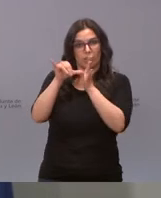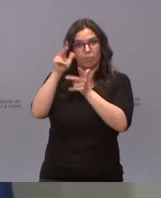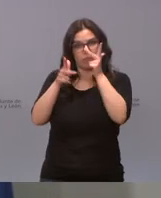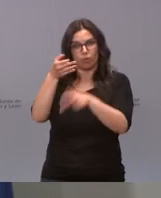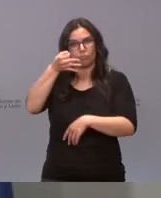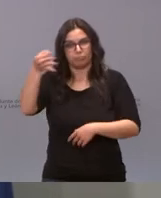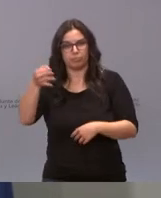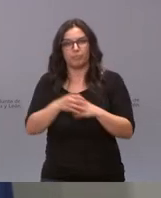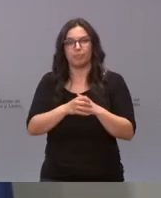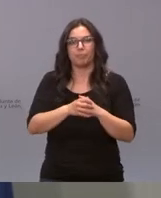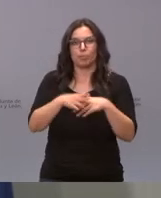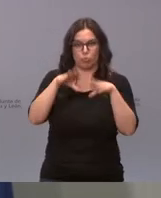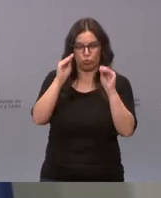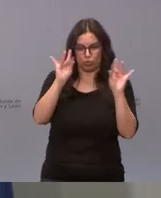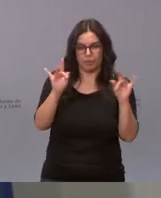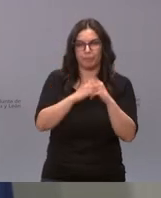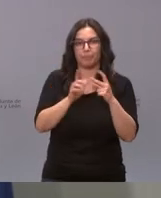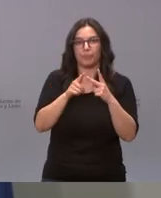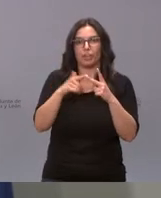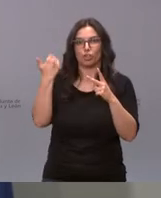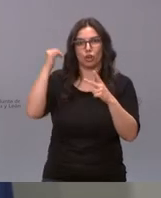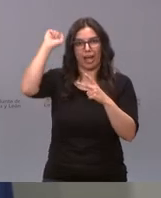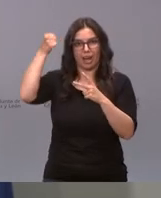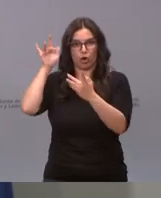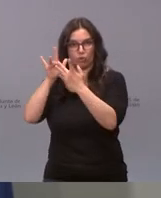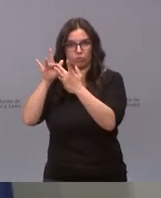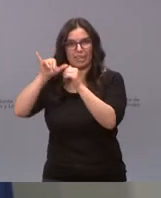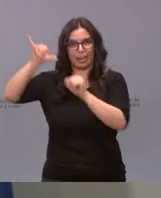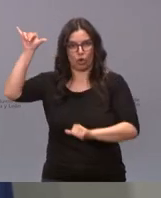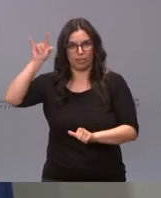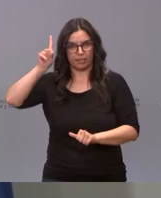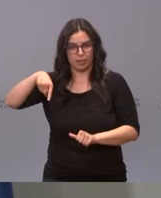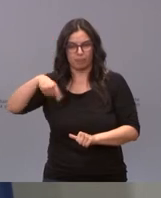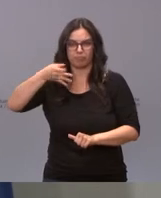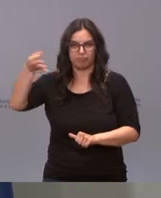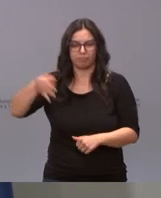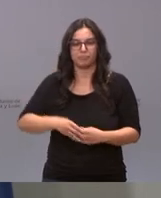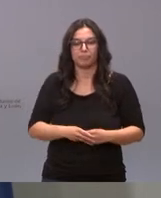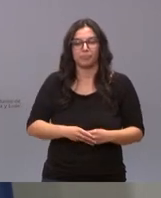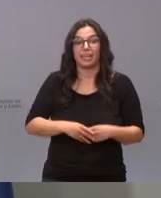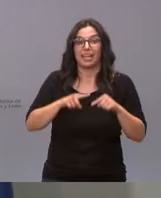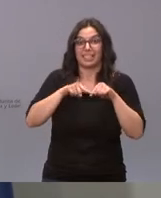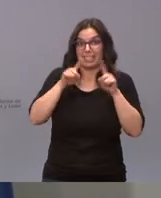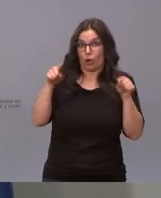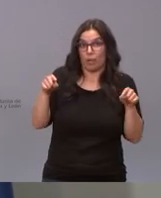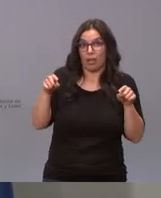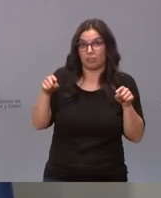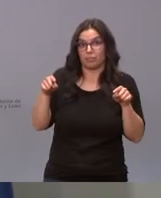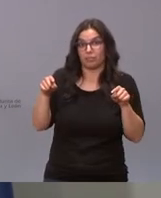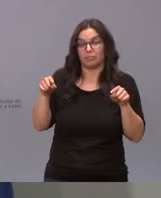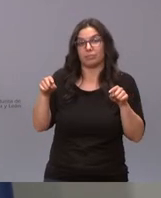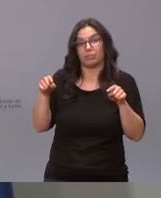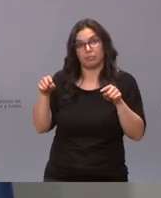Soria a Aragón y a La Rioja correcto Segovia Ávila